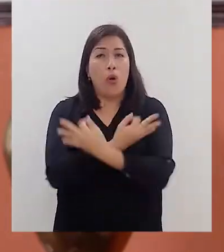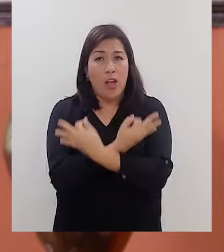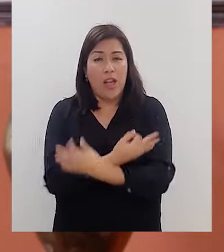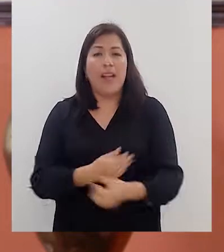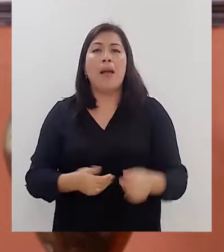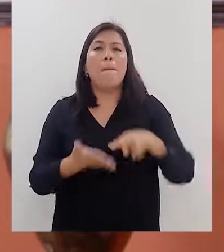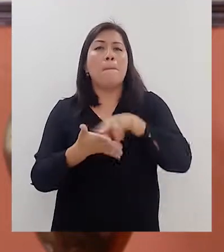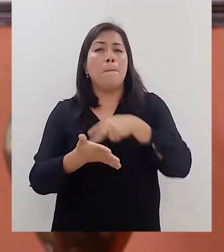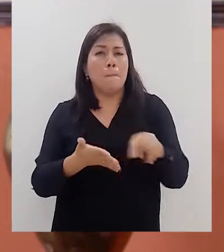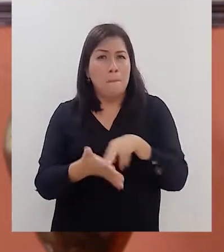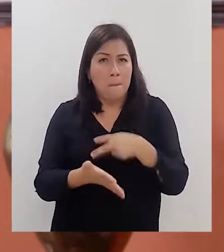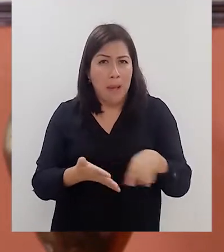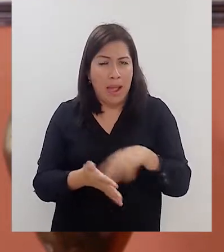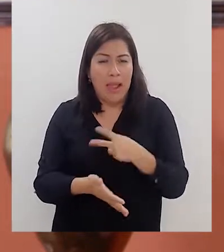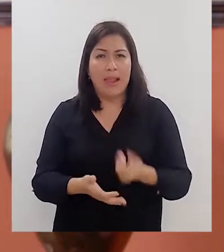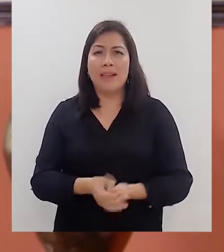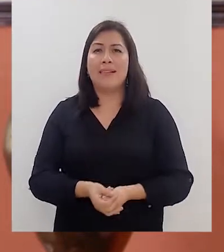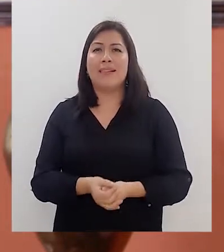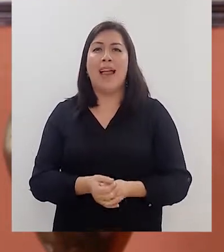en danza,